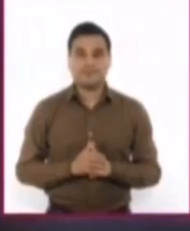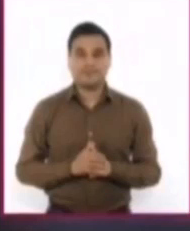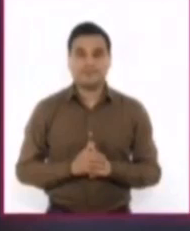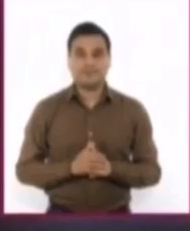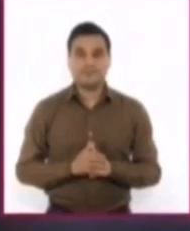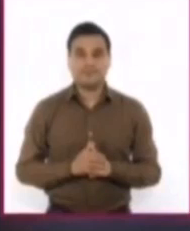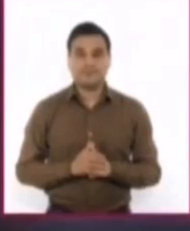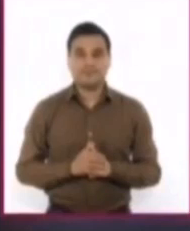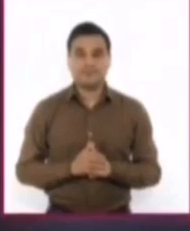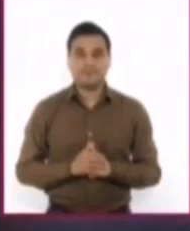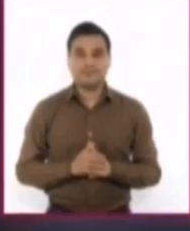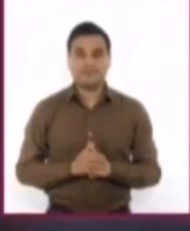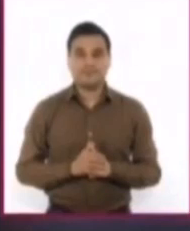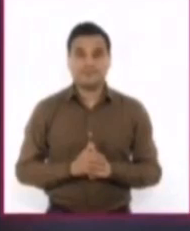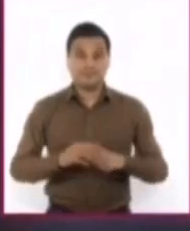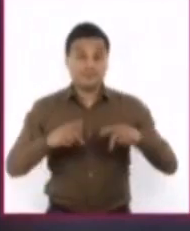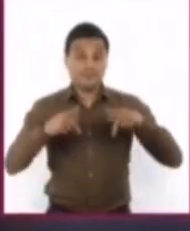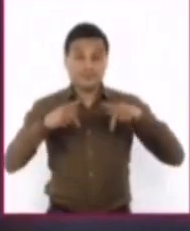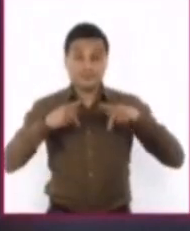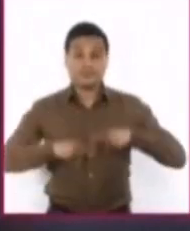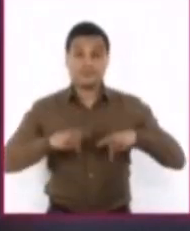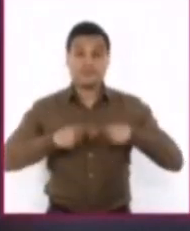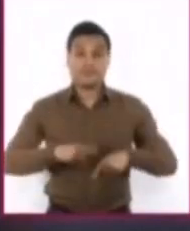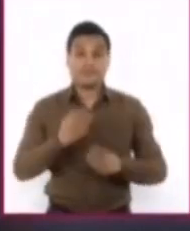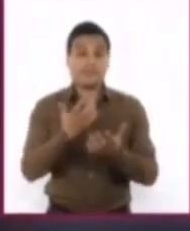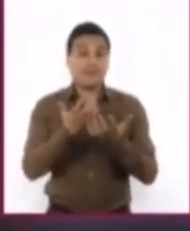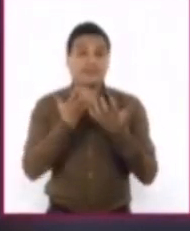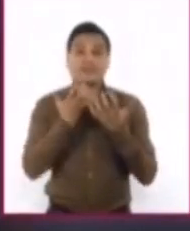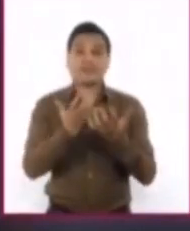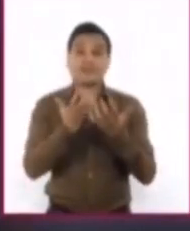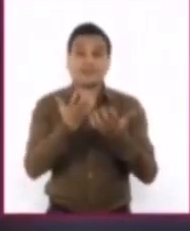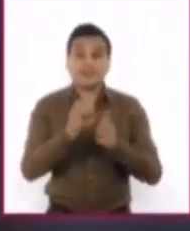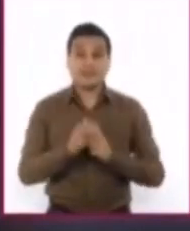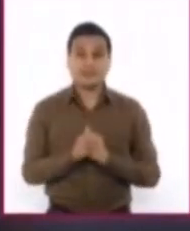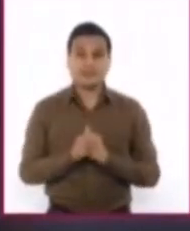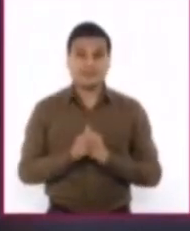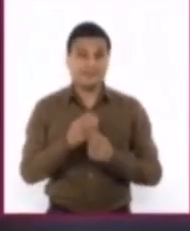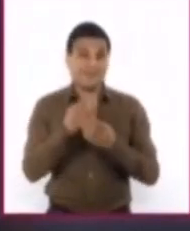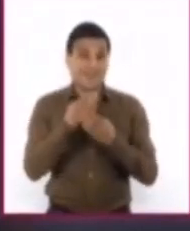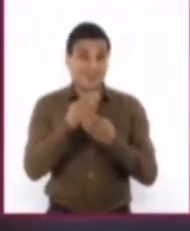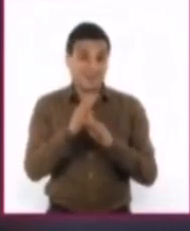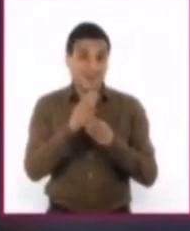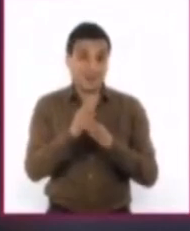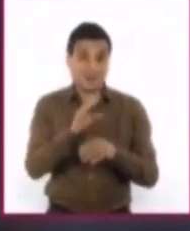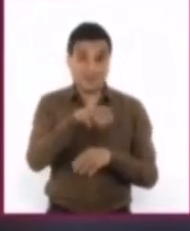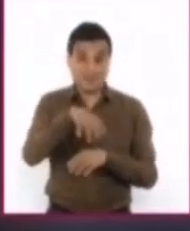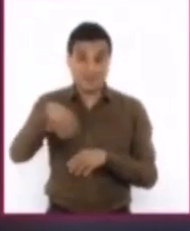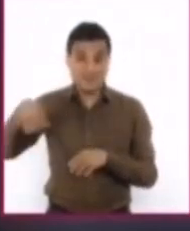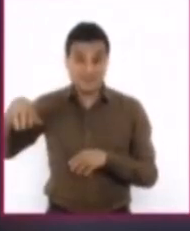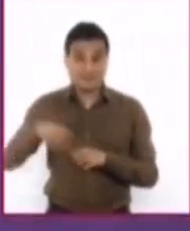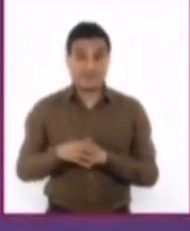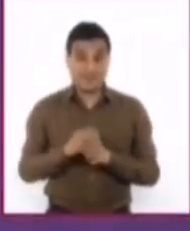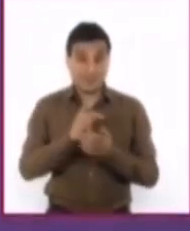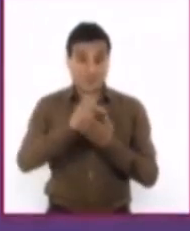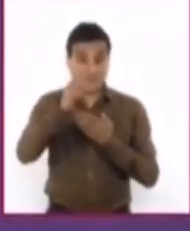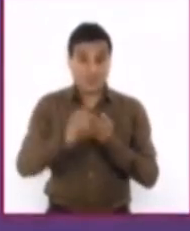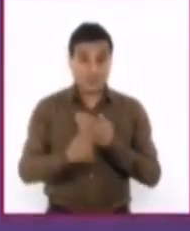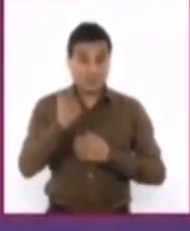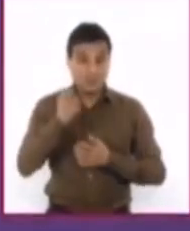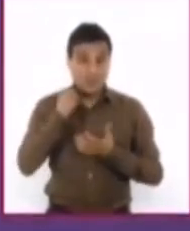Por más que quieran los ciudadanos, parece que las instituciones bancarias no invertirán en el proyecto.